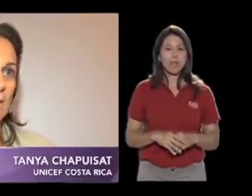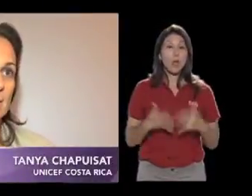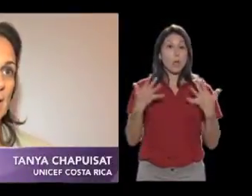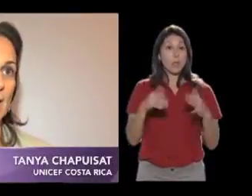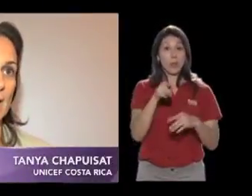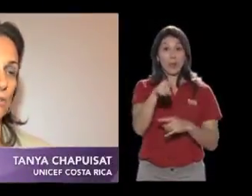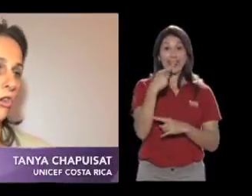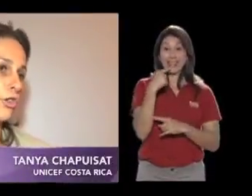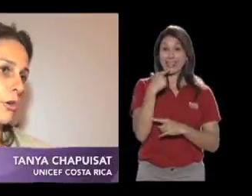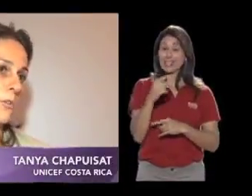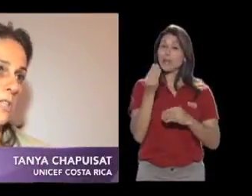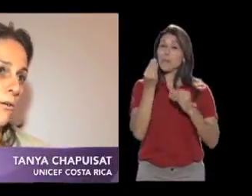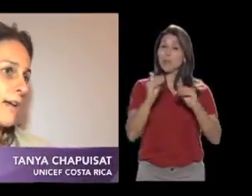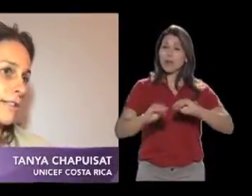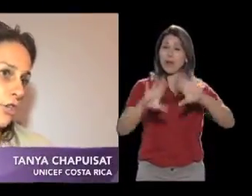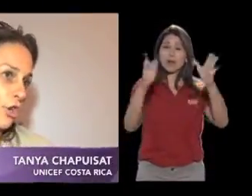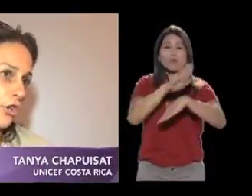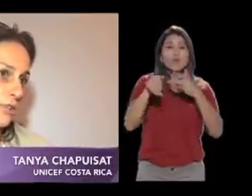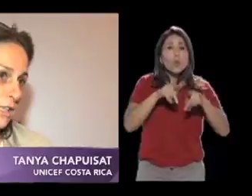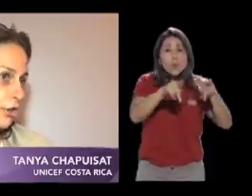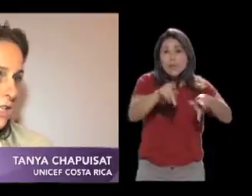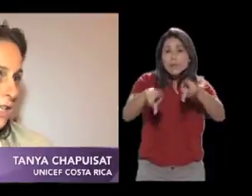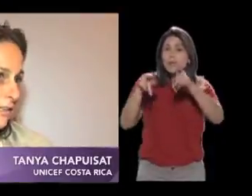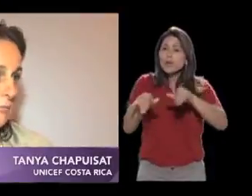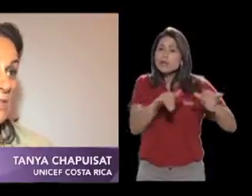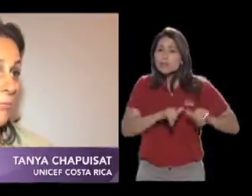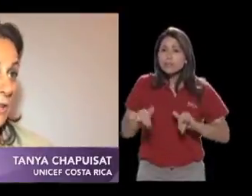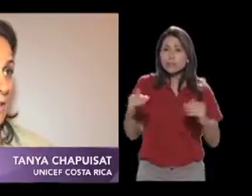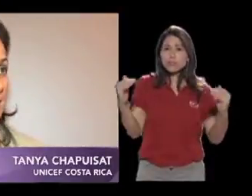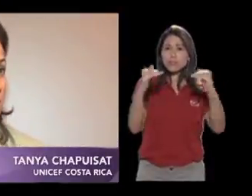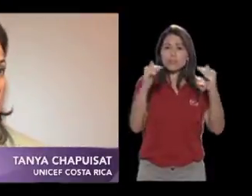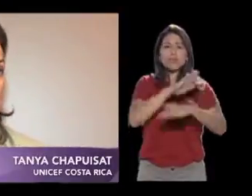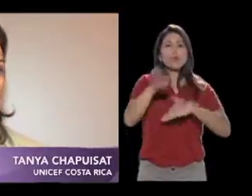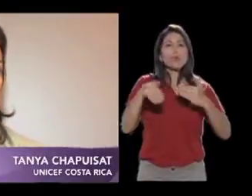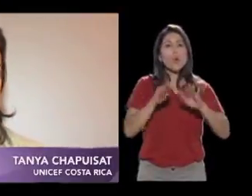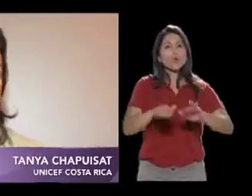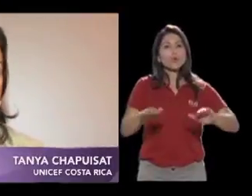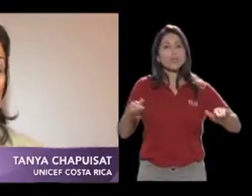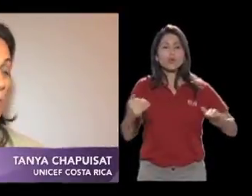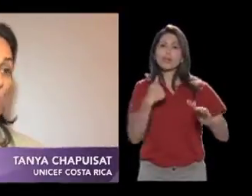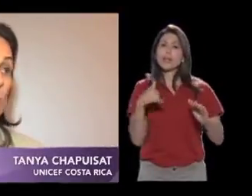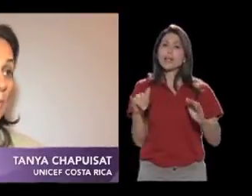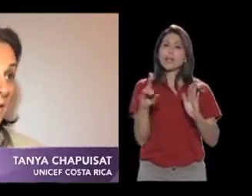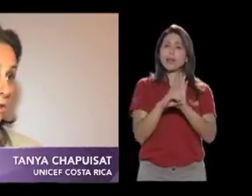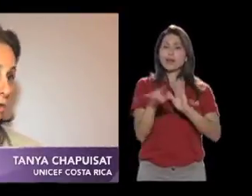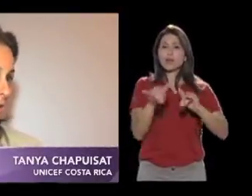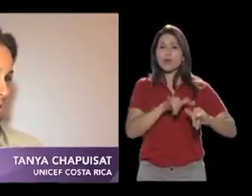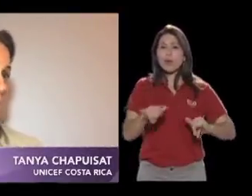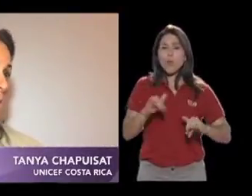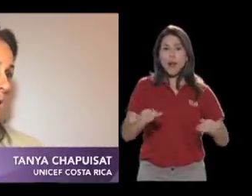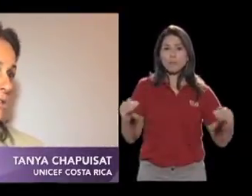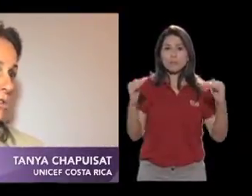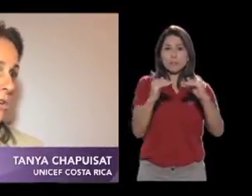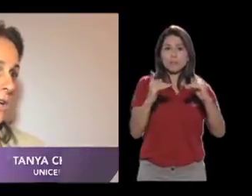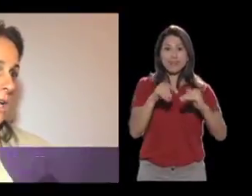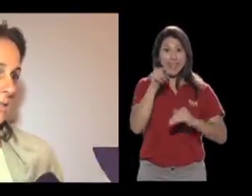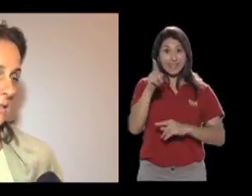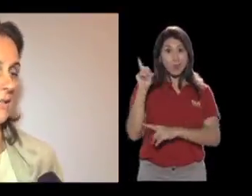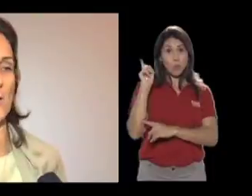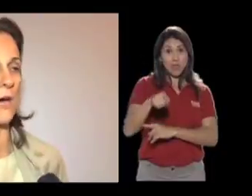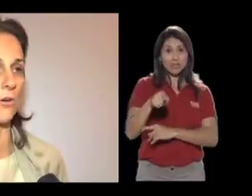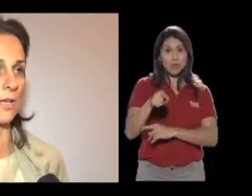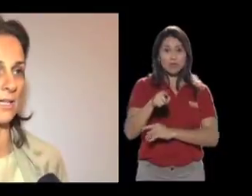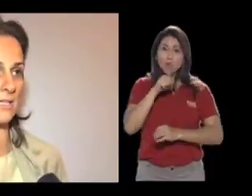claramente que todos somos iguales y todo niño tiene el mismo derecho. Entonces, ¿cómo cumplir con esta obligación?